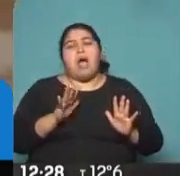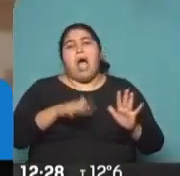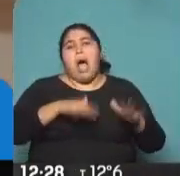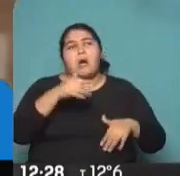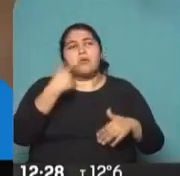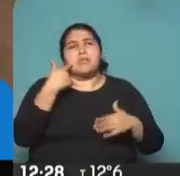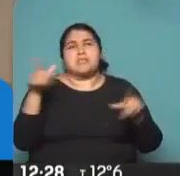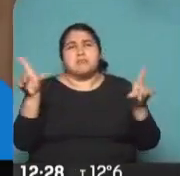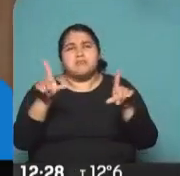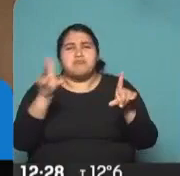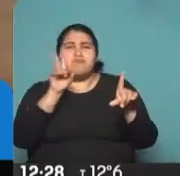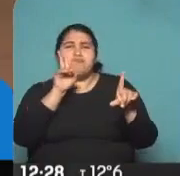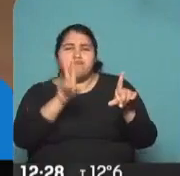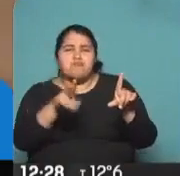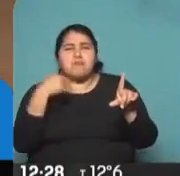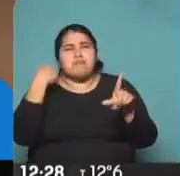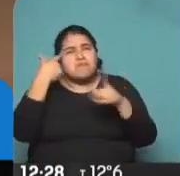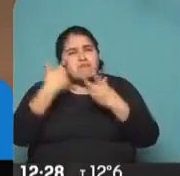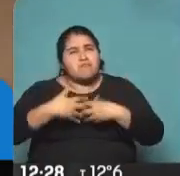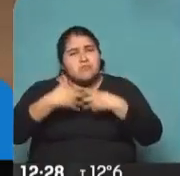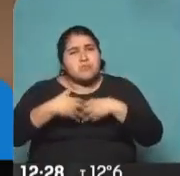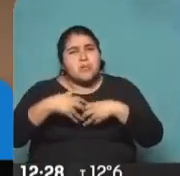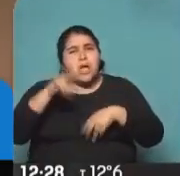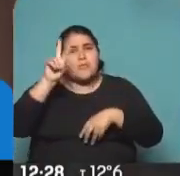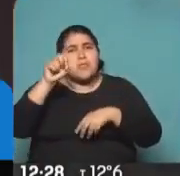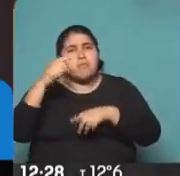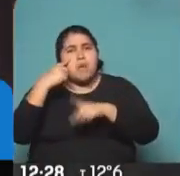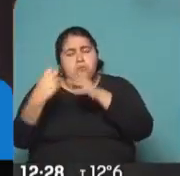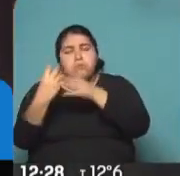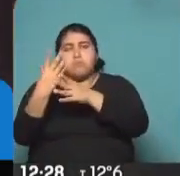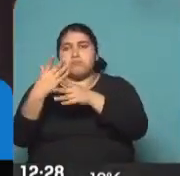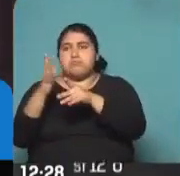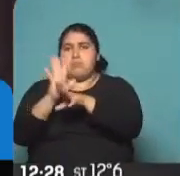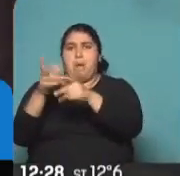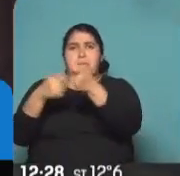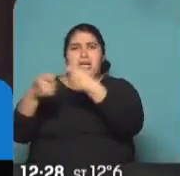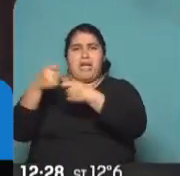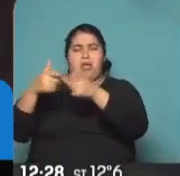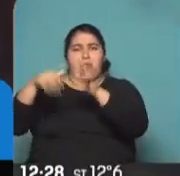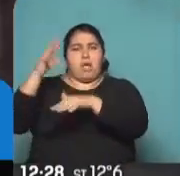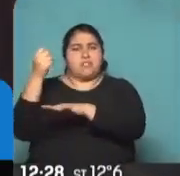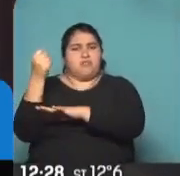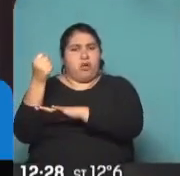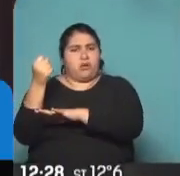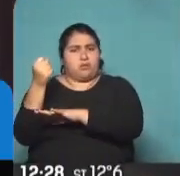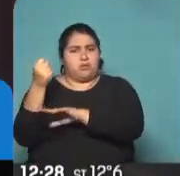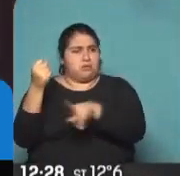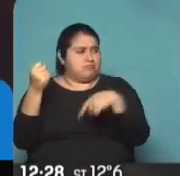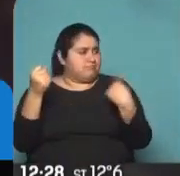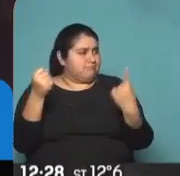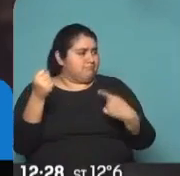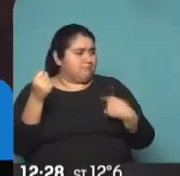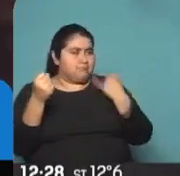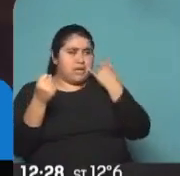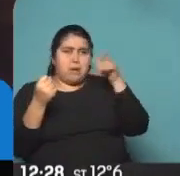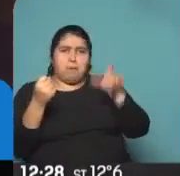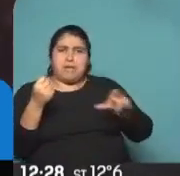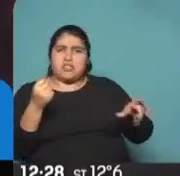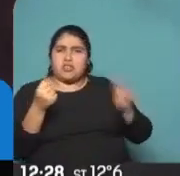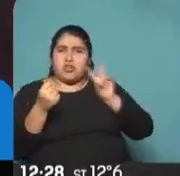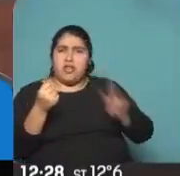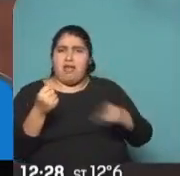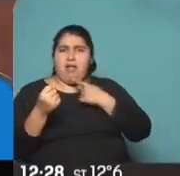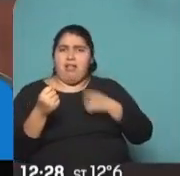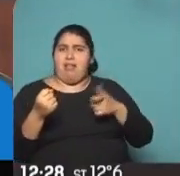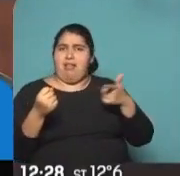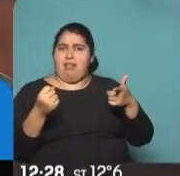analiza, el actor mercado aparece con una presencia muy fuerte, pero del otro lado está la gente, está la población. Entonces,